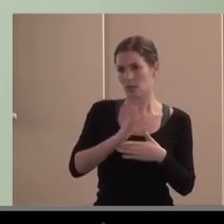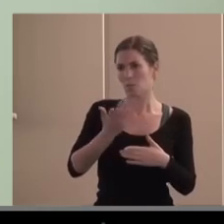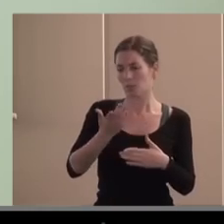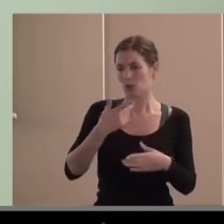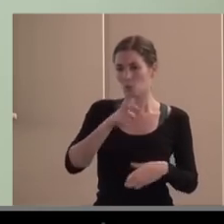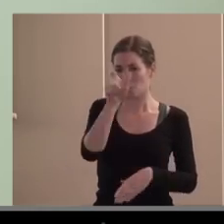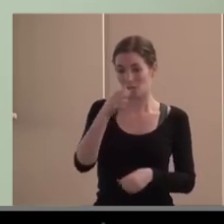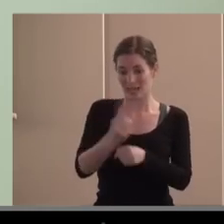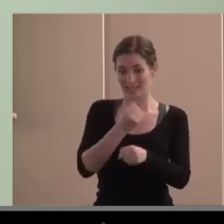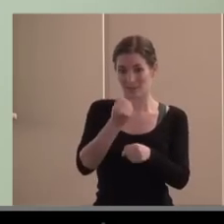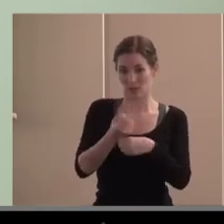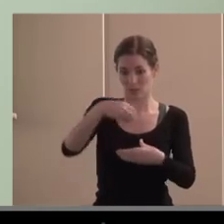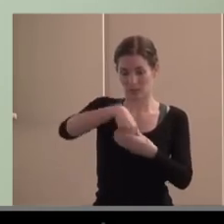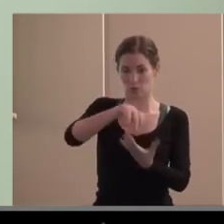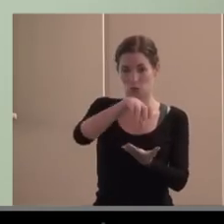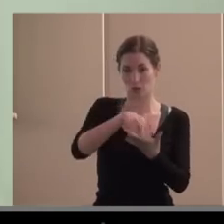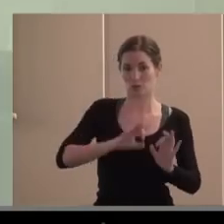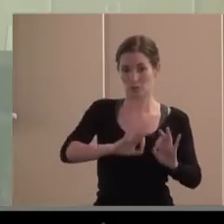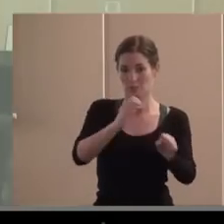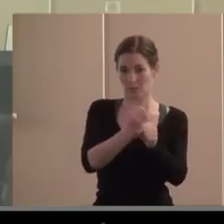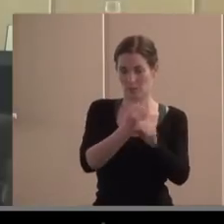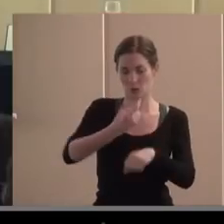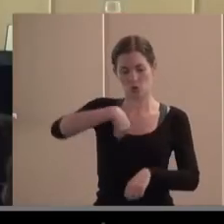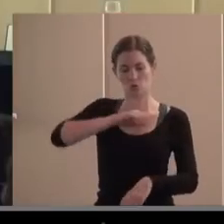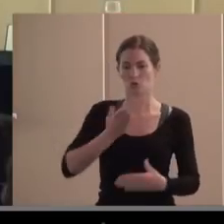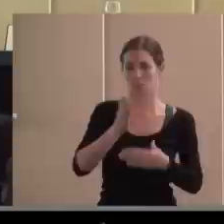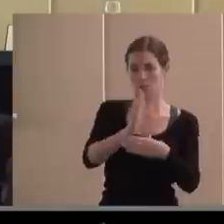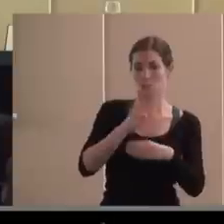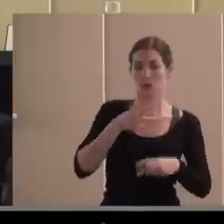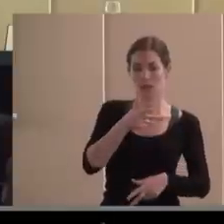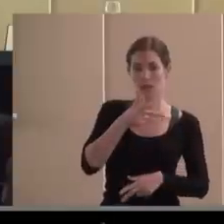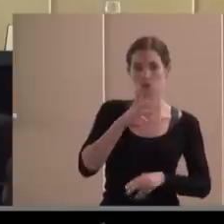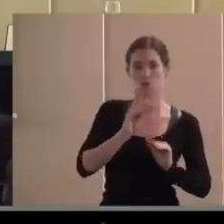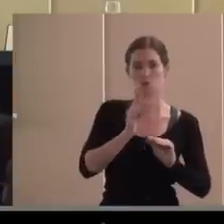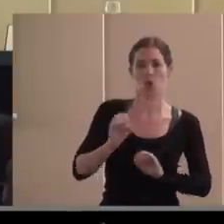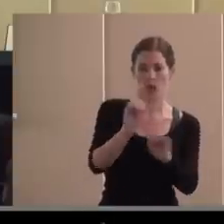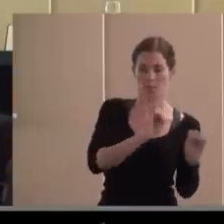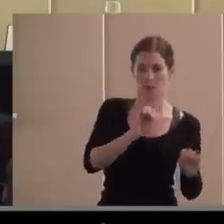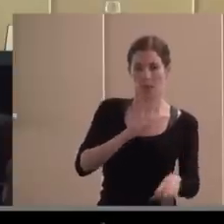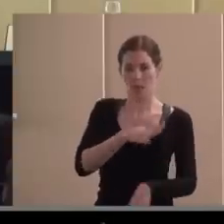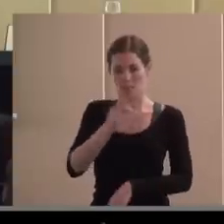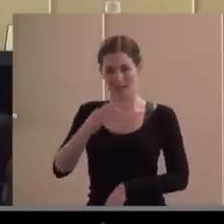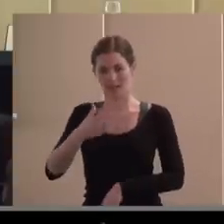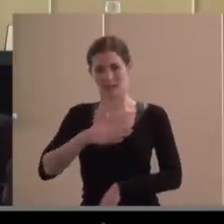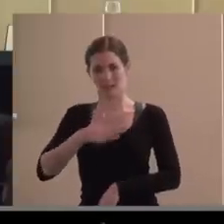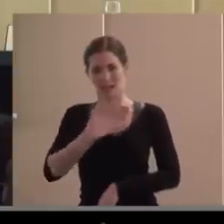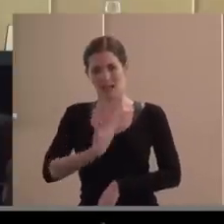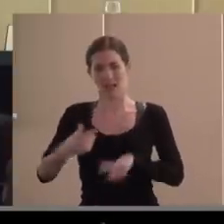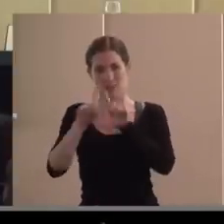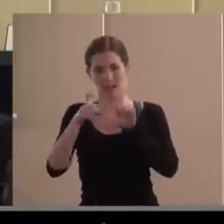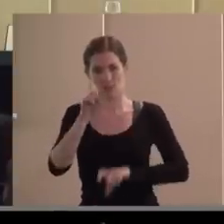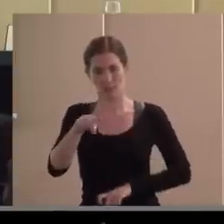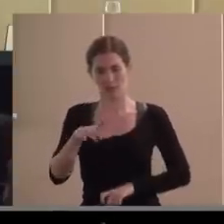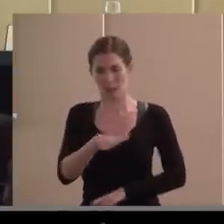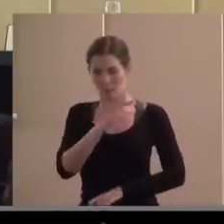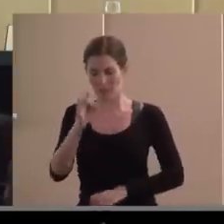trabajadores que están en los centros especiales de empleo, porque luchamos por sus derechos, pero después somos empresarios, después negociamos el convenio colectivo,